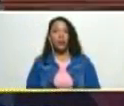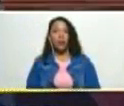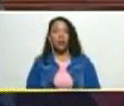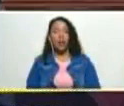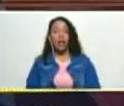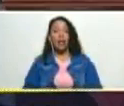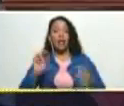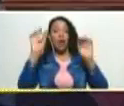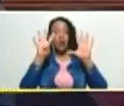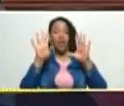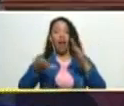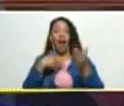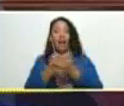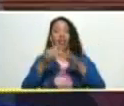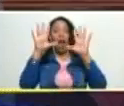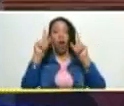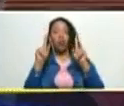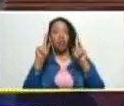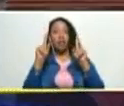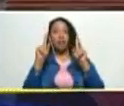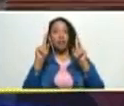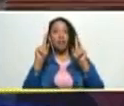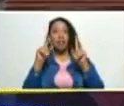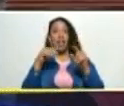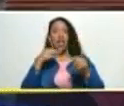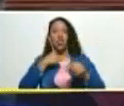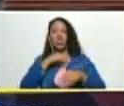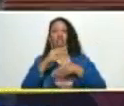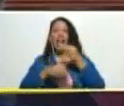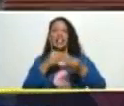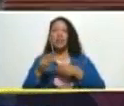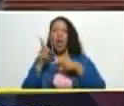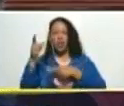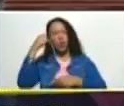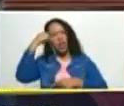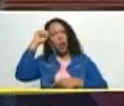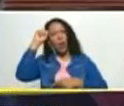de 9 a 11 y que hacíamos ahí Silita te acuerdas